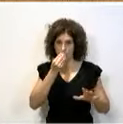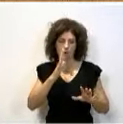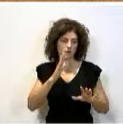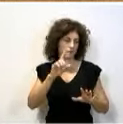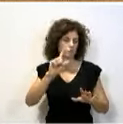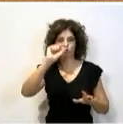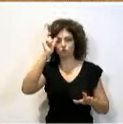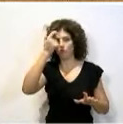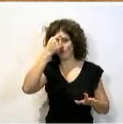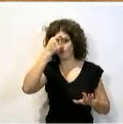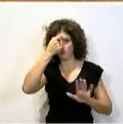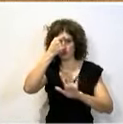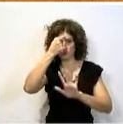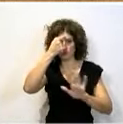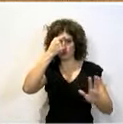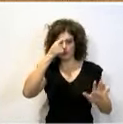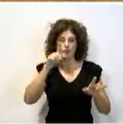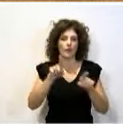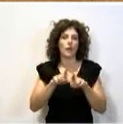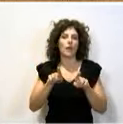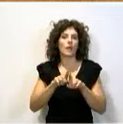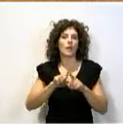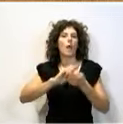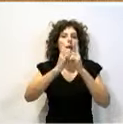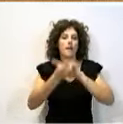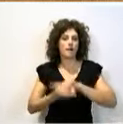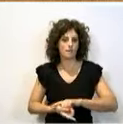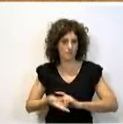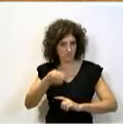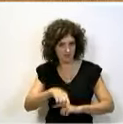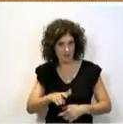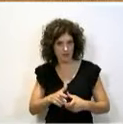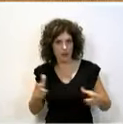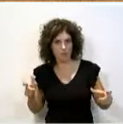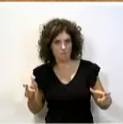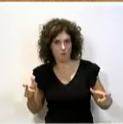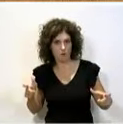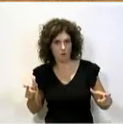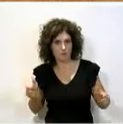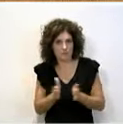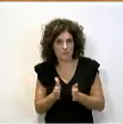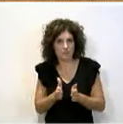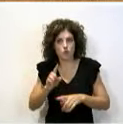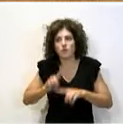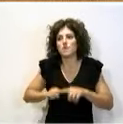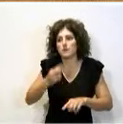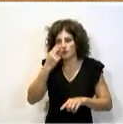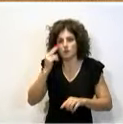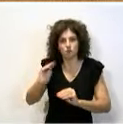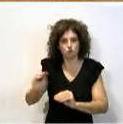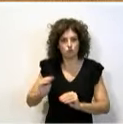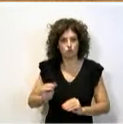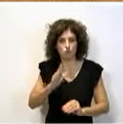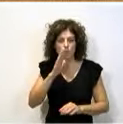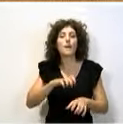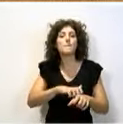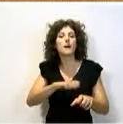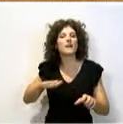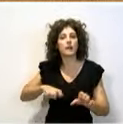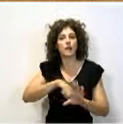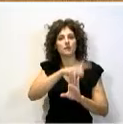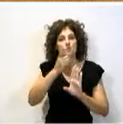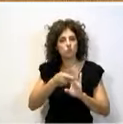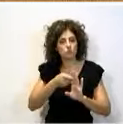conceptos también que igual cambian también el concepto de amplio y estrecho según les convenga, porque la mayoría absoluta es